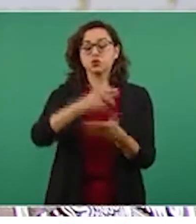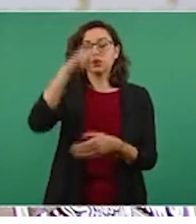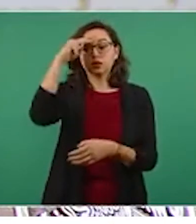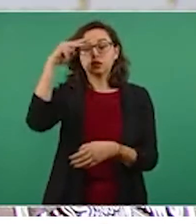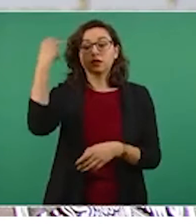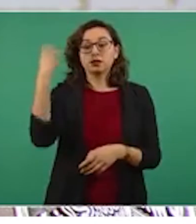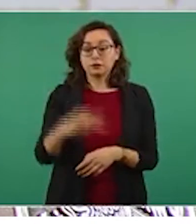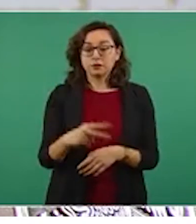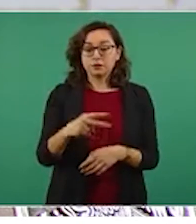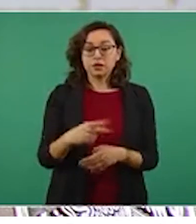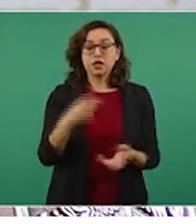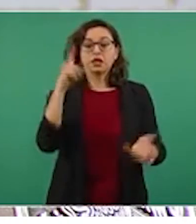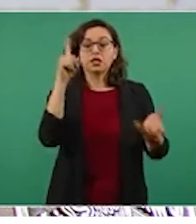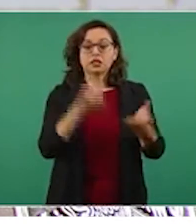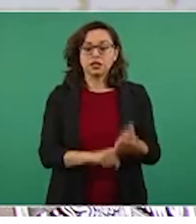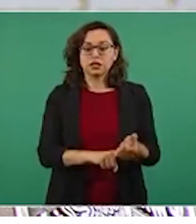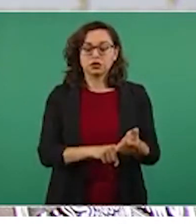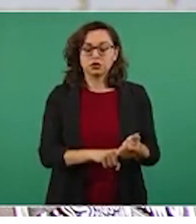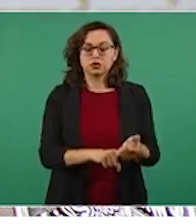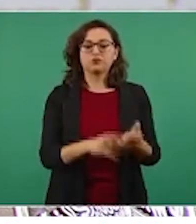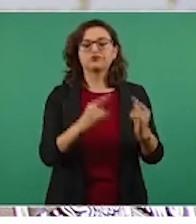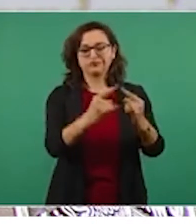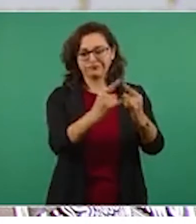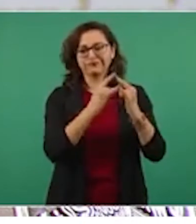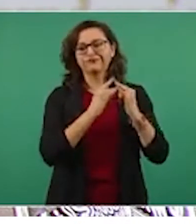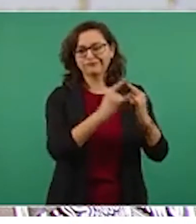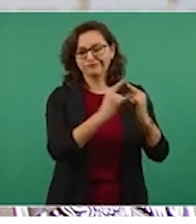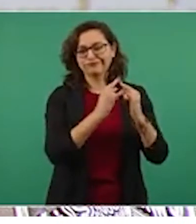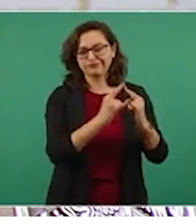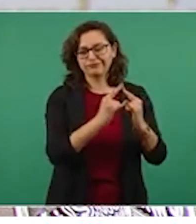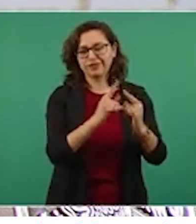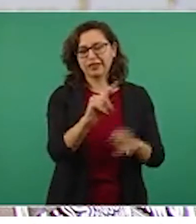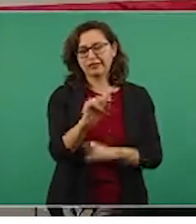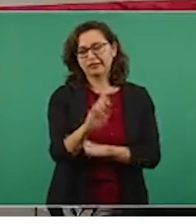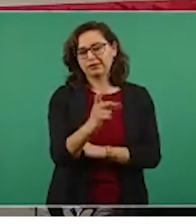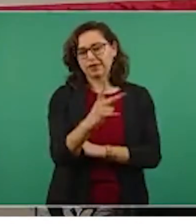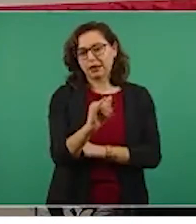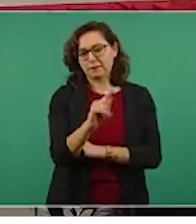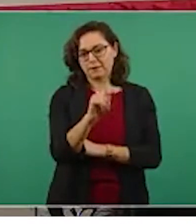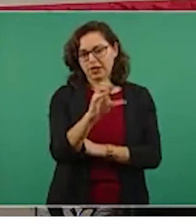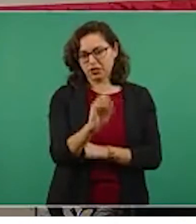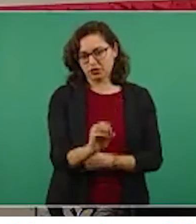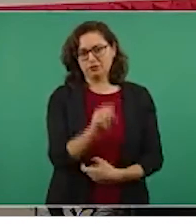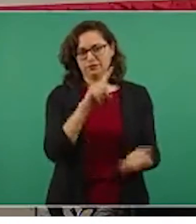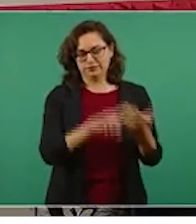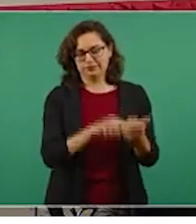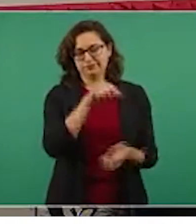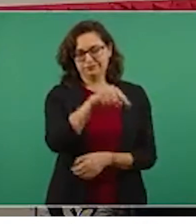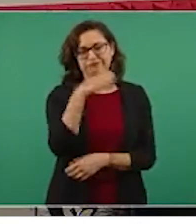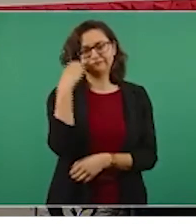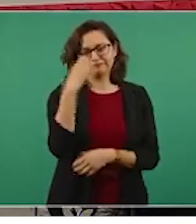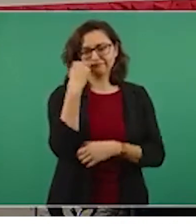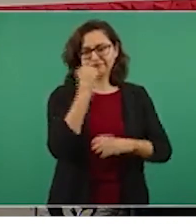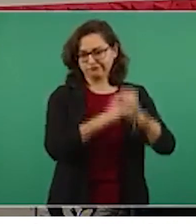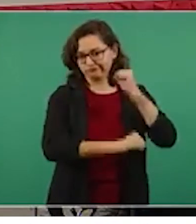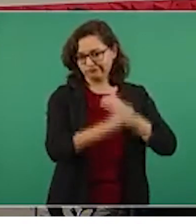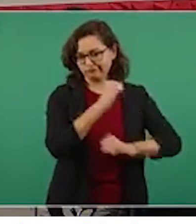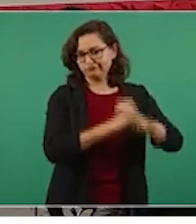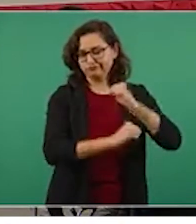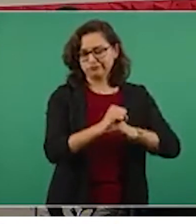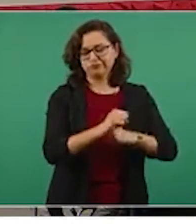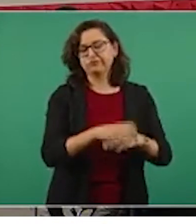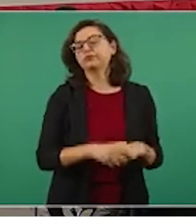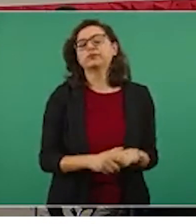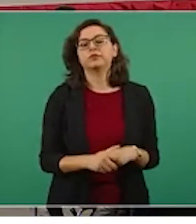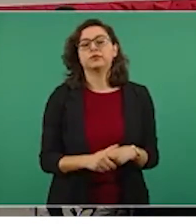precisos, estará en el corazón de Tepito. Los beneficios a los que se harán acreedores